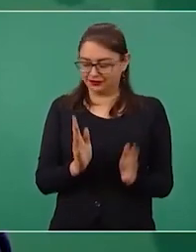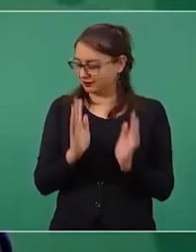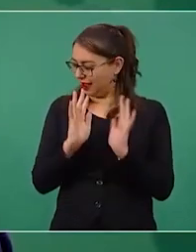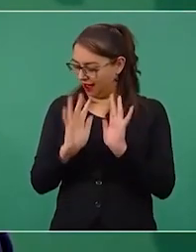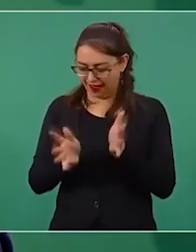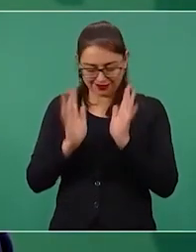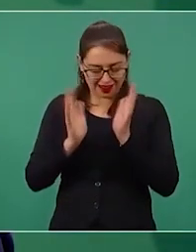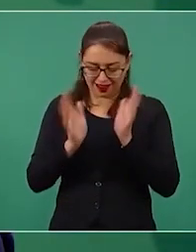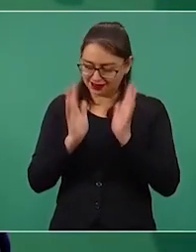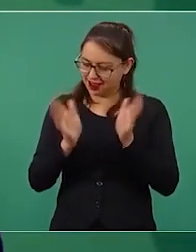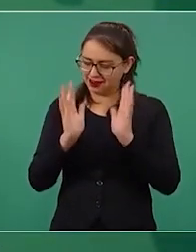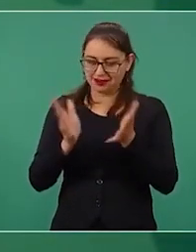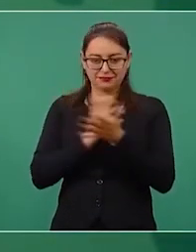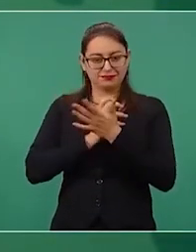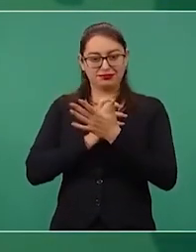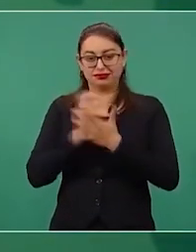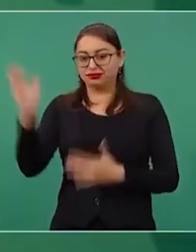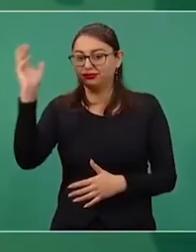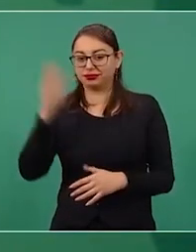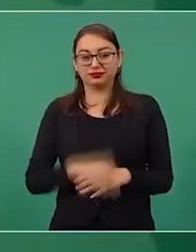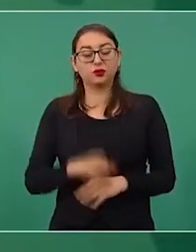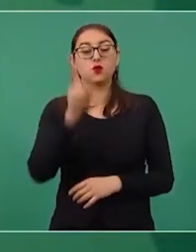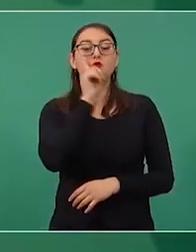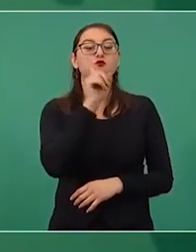Cecilia dice que soy Hitler.